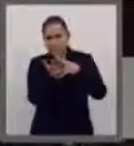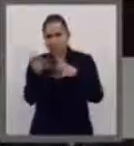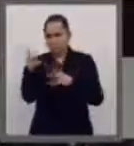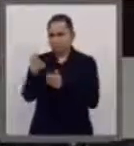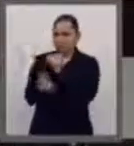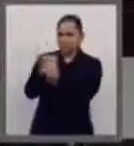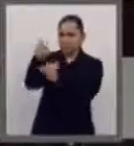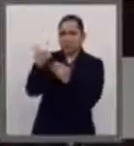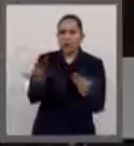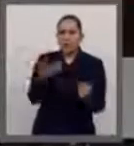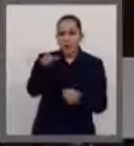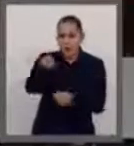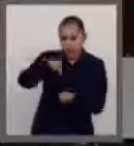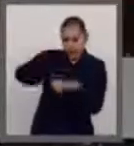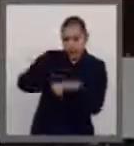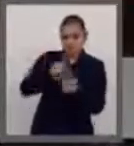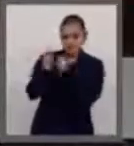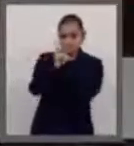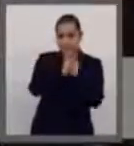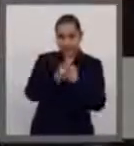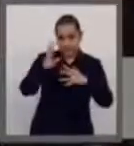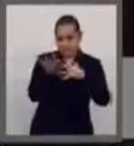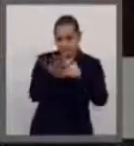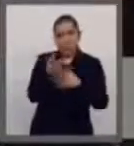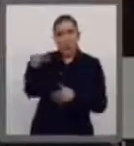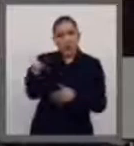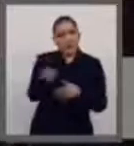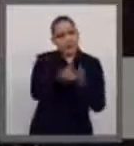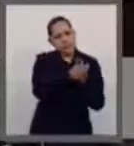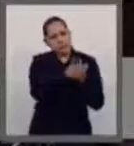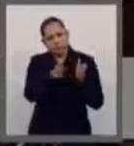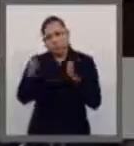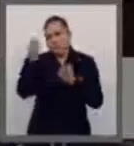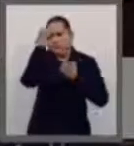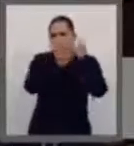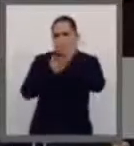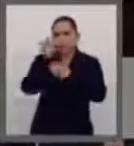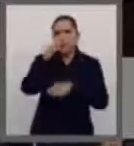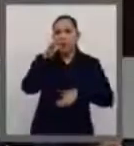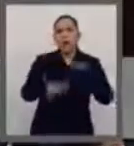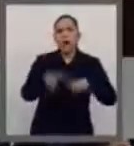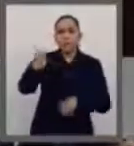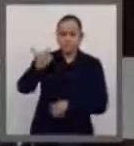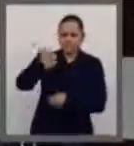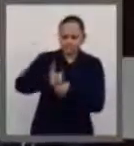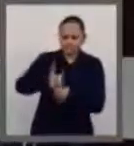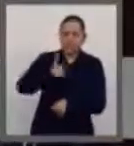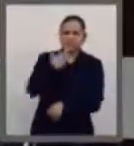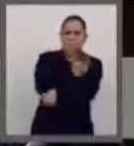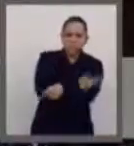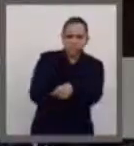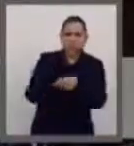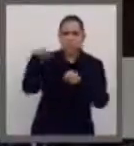se hace en fases muy avanzadas. Así pues, la detención